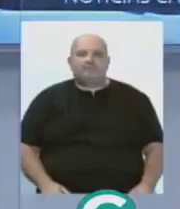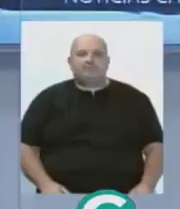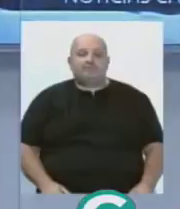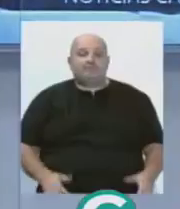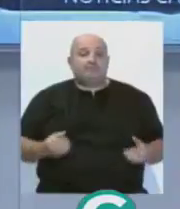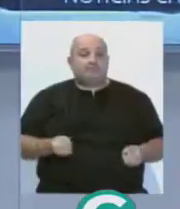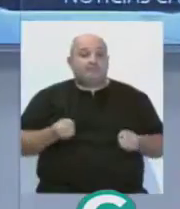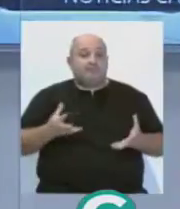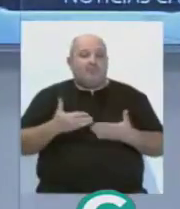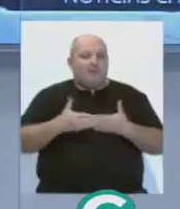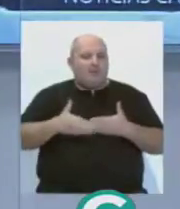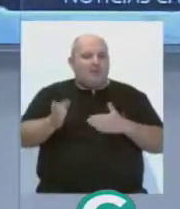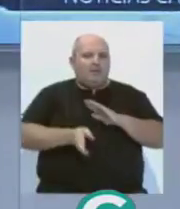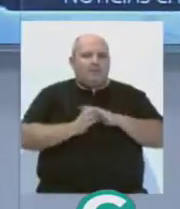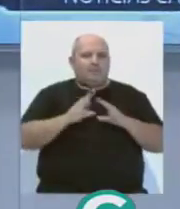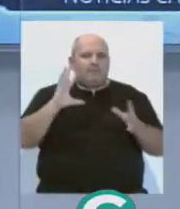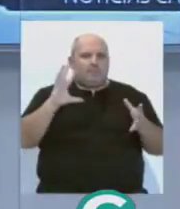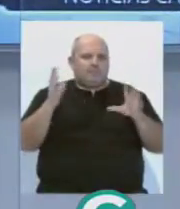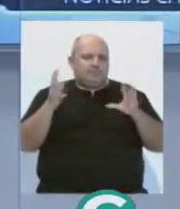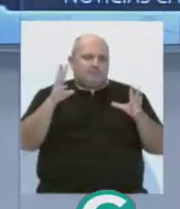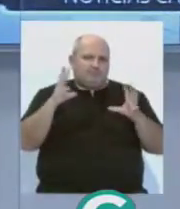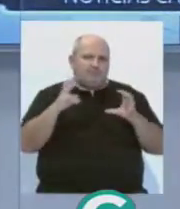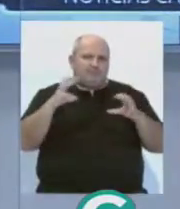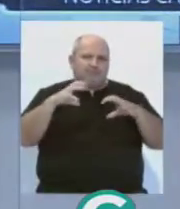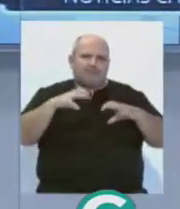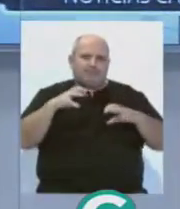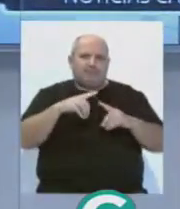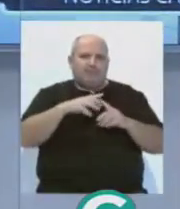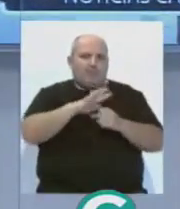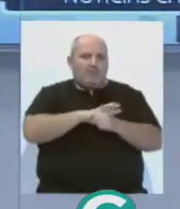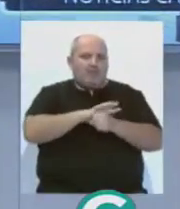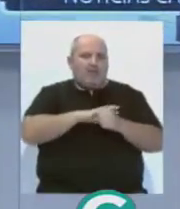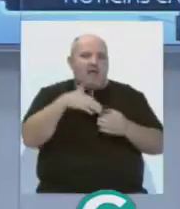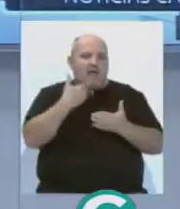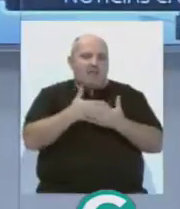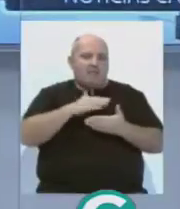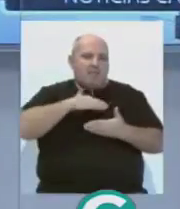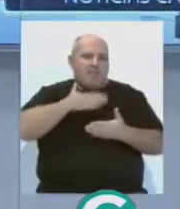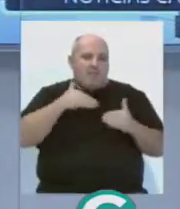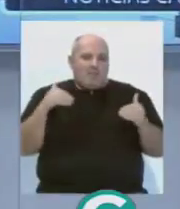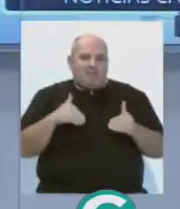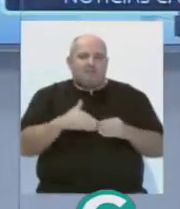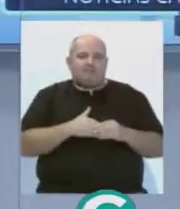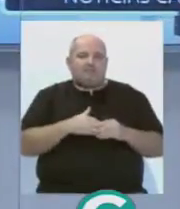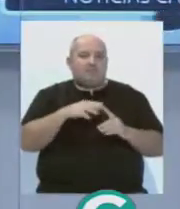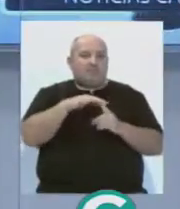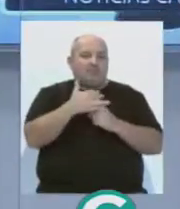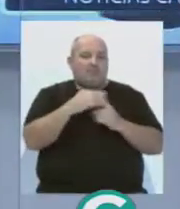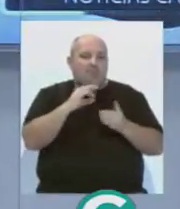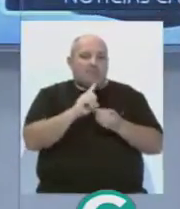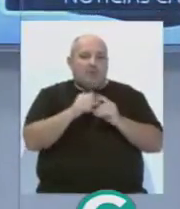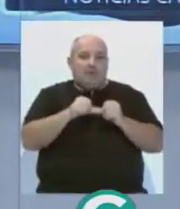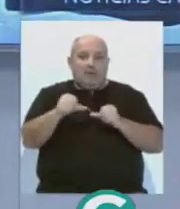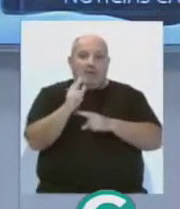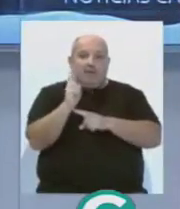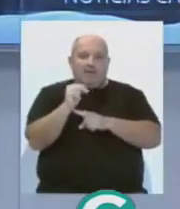Les contamos que continuamos con cielos cubiertos y precipitaciones en la provincia al menos hasta mañana jueves. Una situación que cambia a